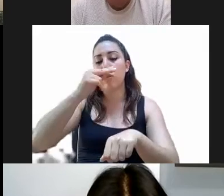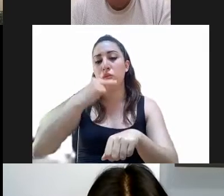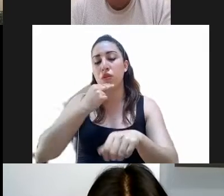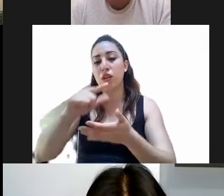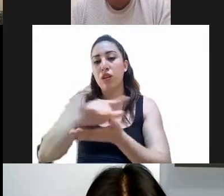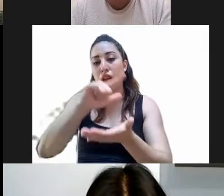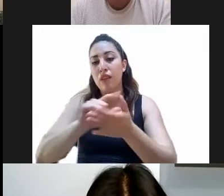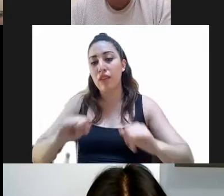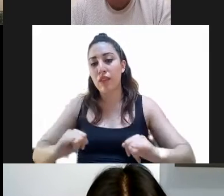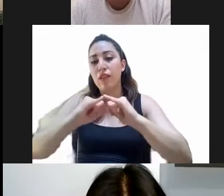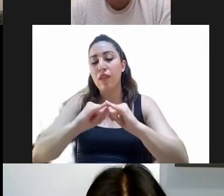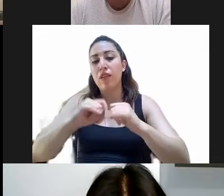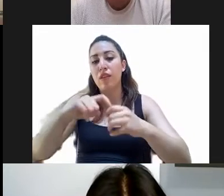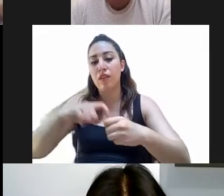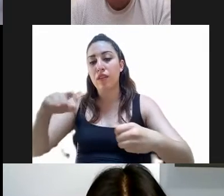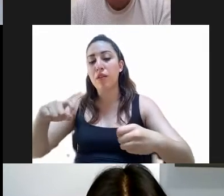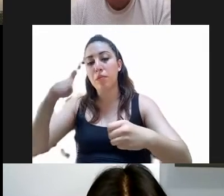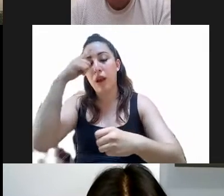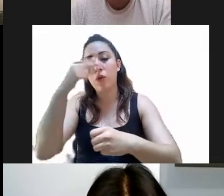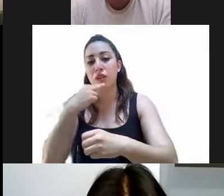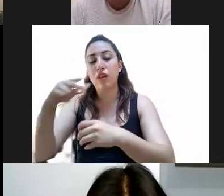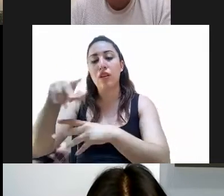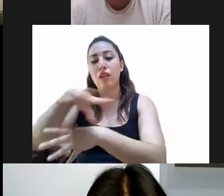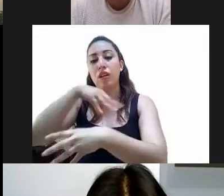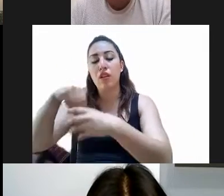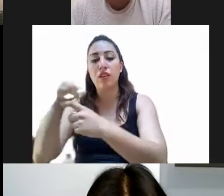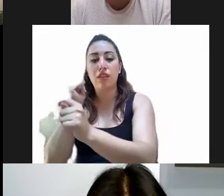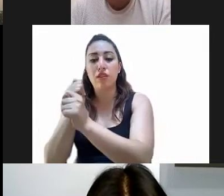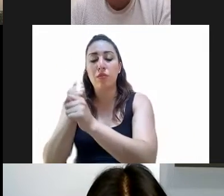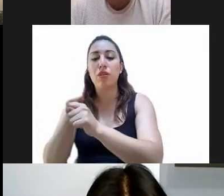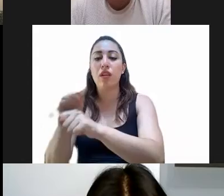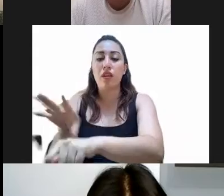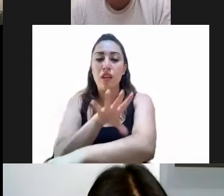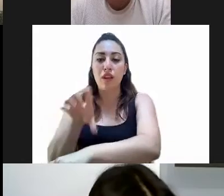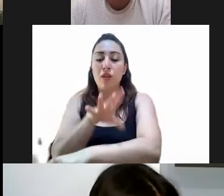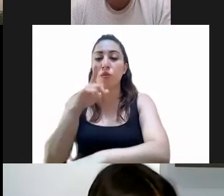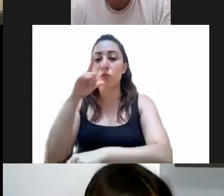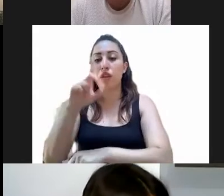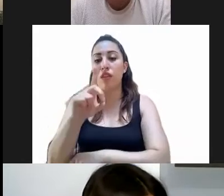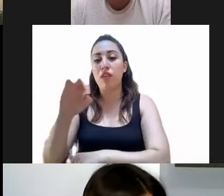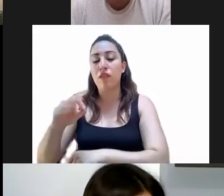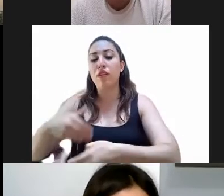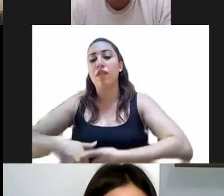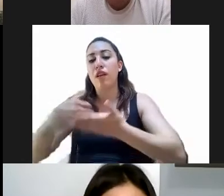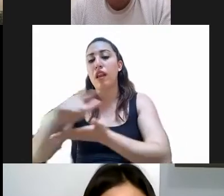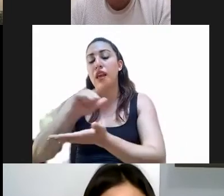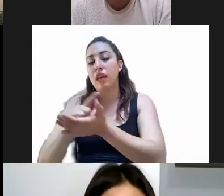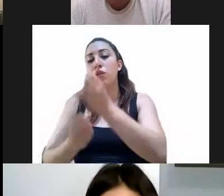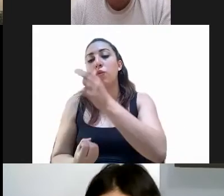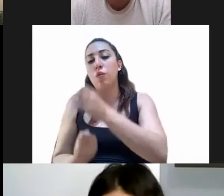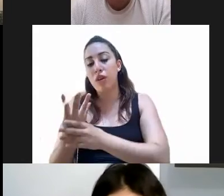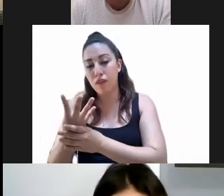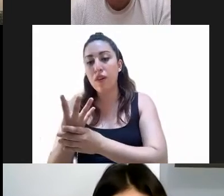descentralizada de servicio público, servicio de transporte eléctrico del Distrito Federal, y se expide la ley orgánica del